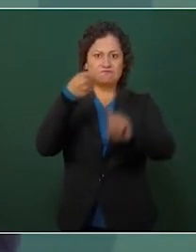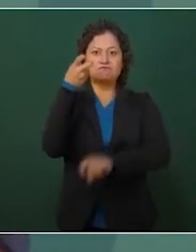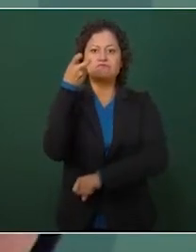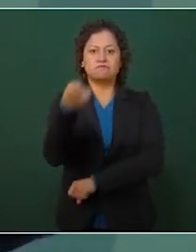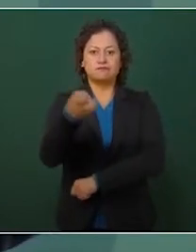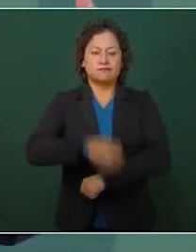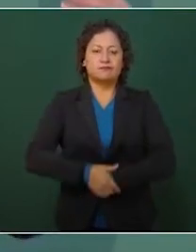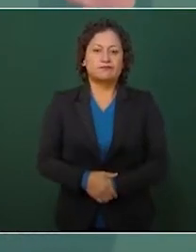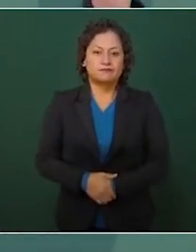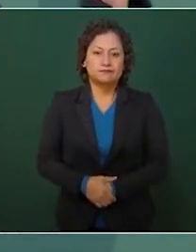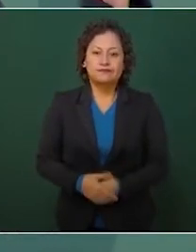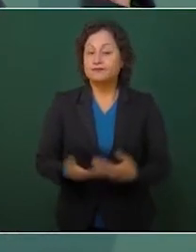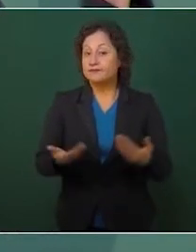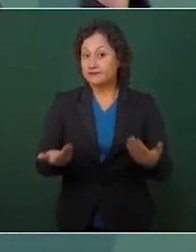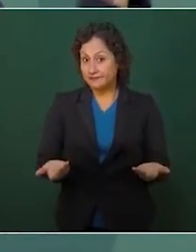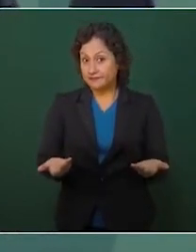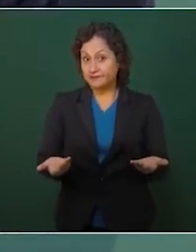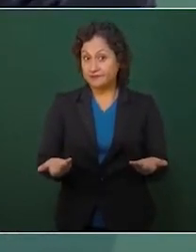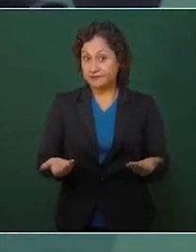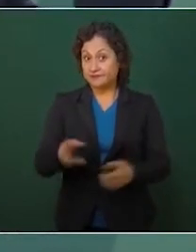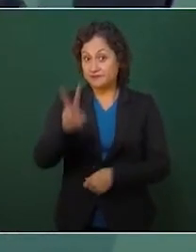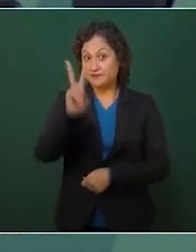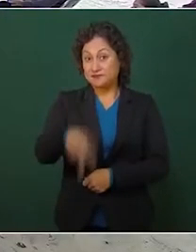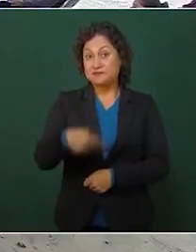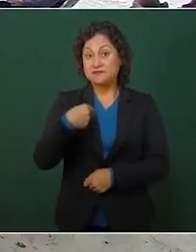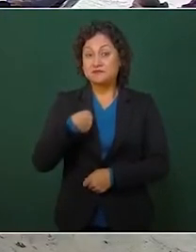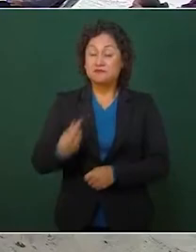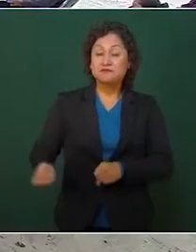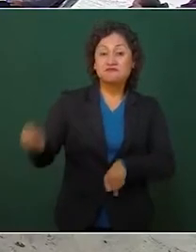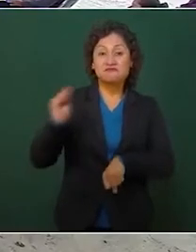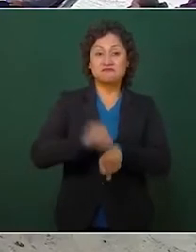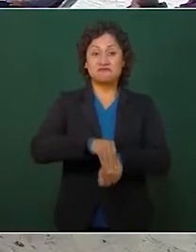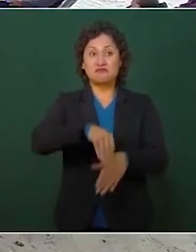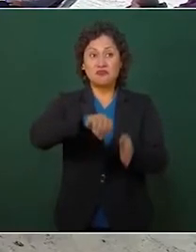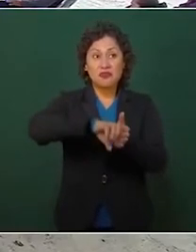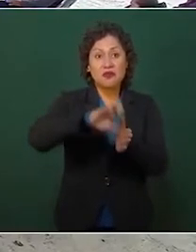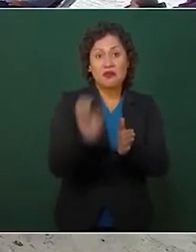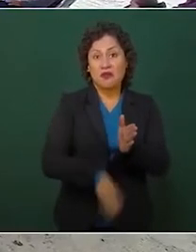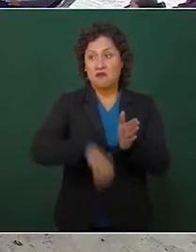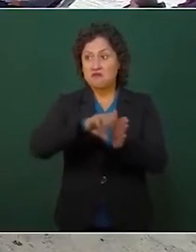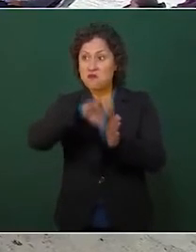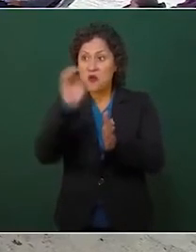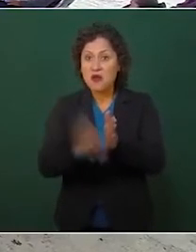Y les puedo poner todos los ejemplos aquí.